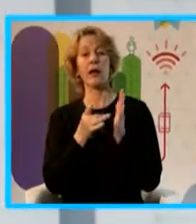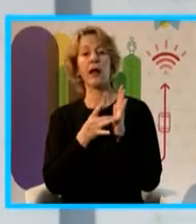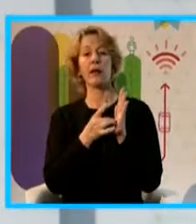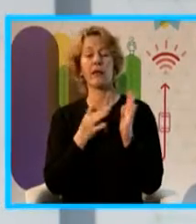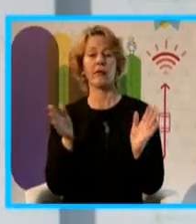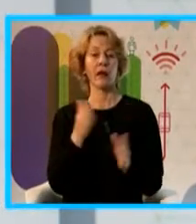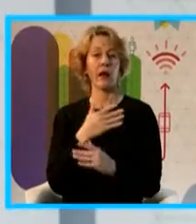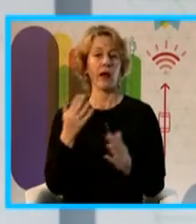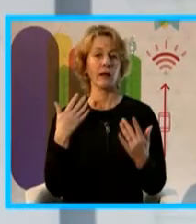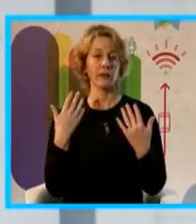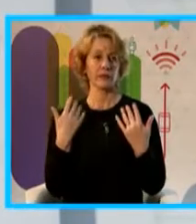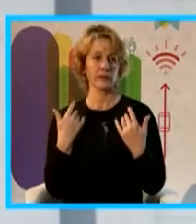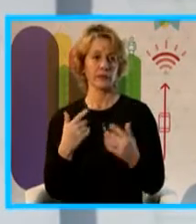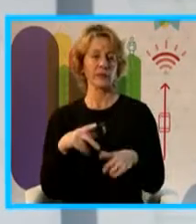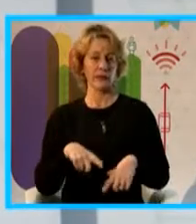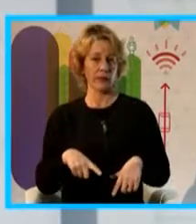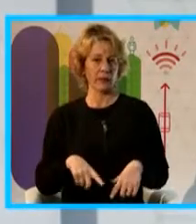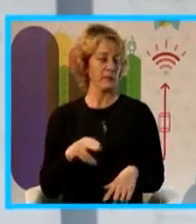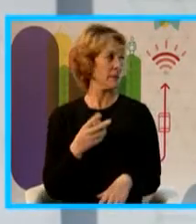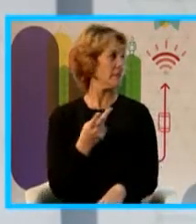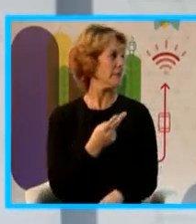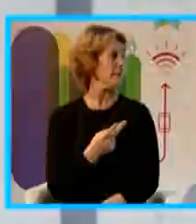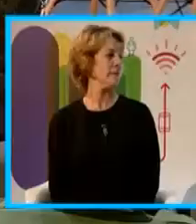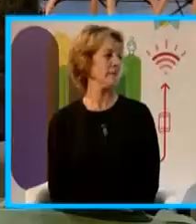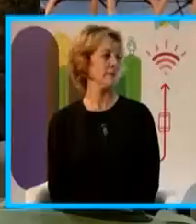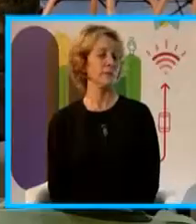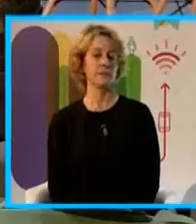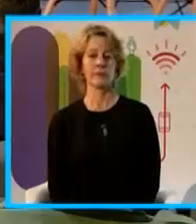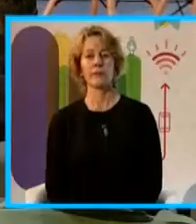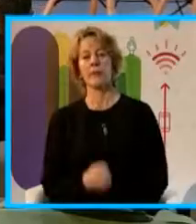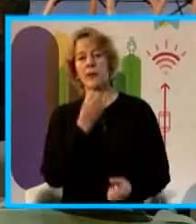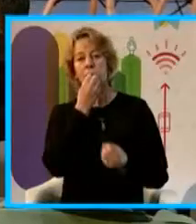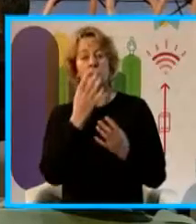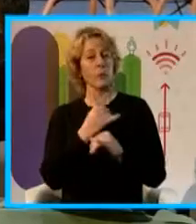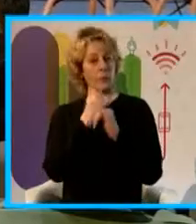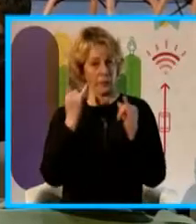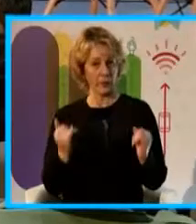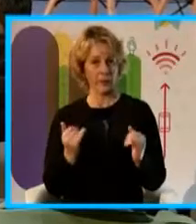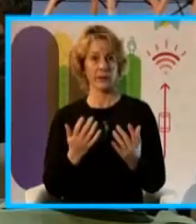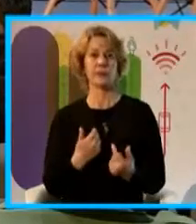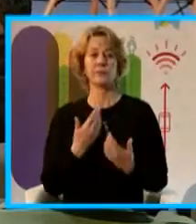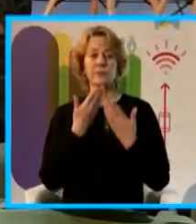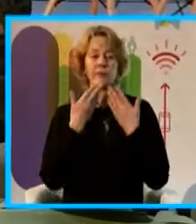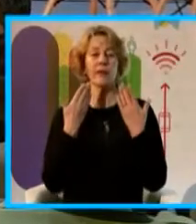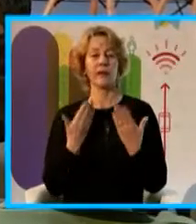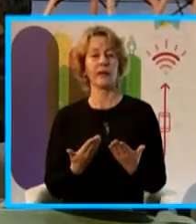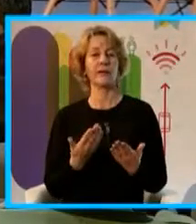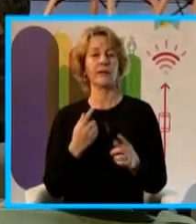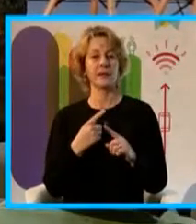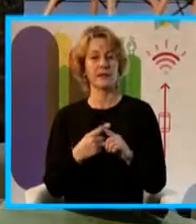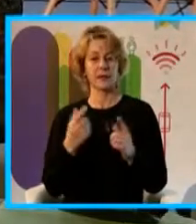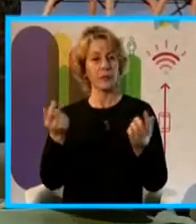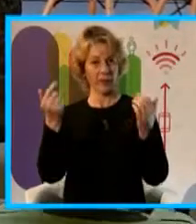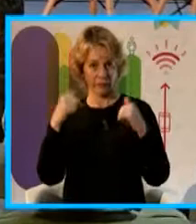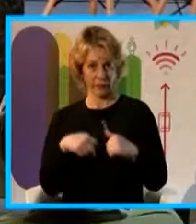también de la Intendencia. Muy bienvenidos, muchas gracias. Bueno, buenos días. Les agradezco la presencia